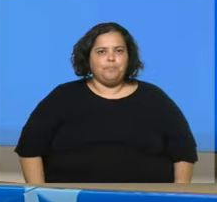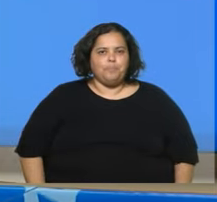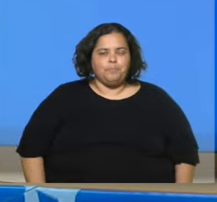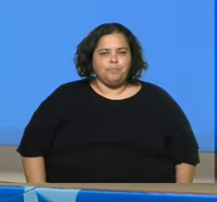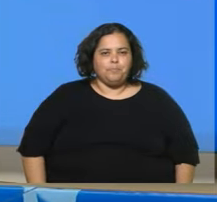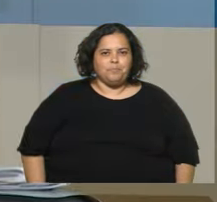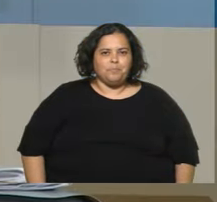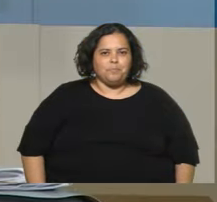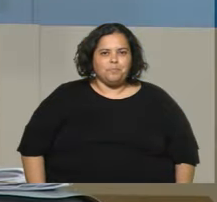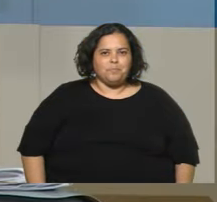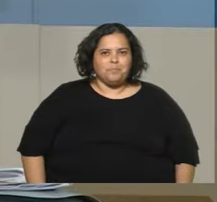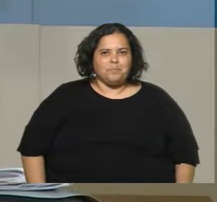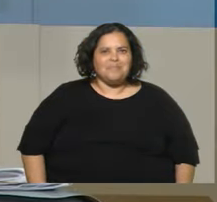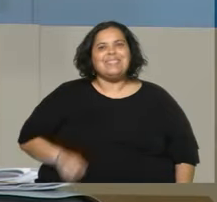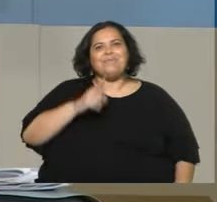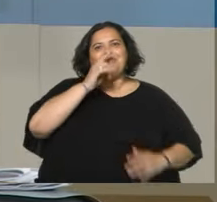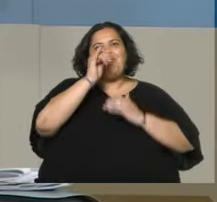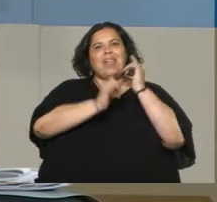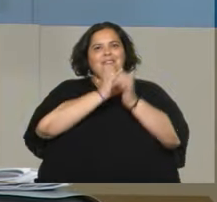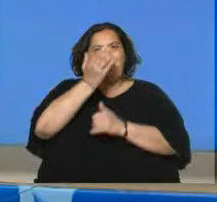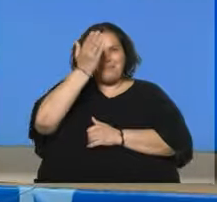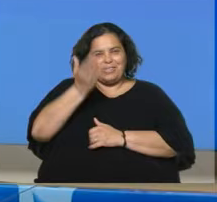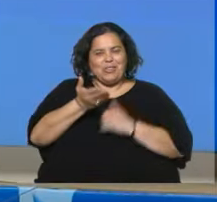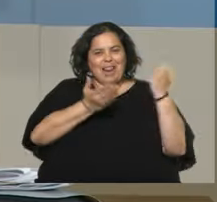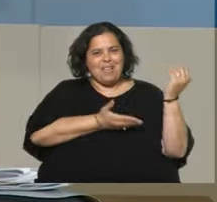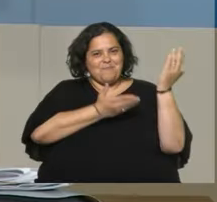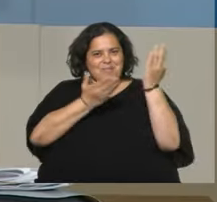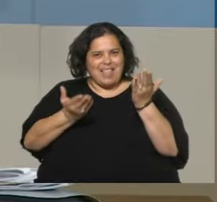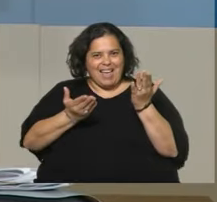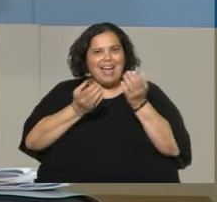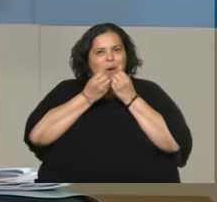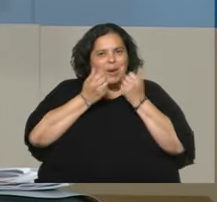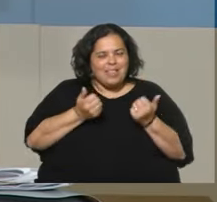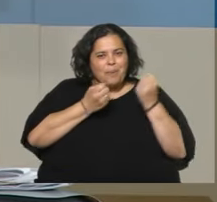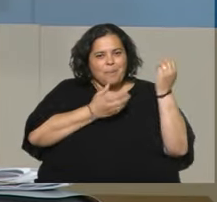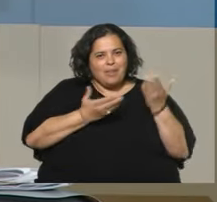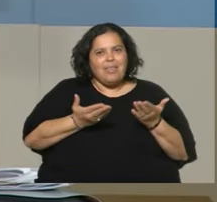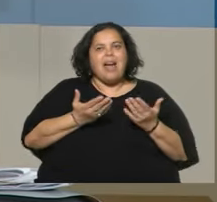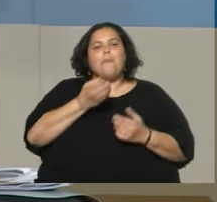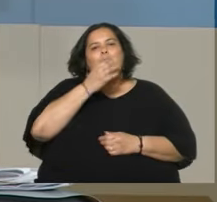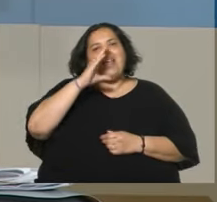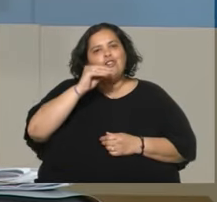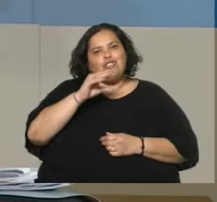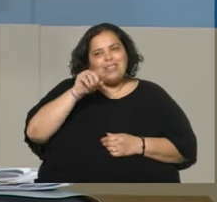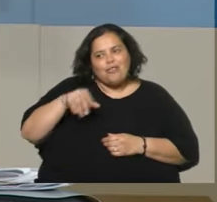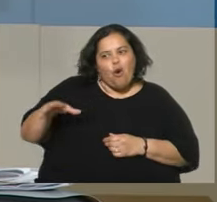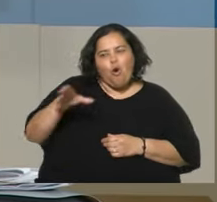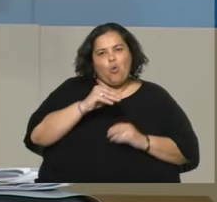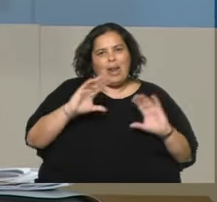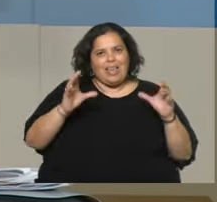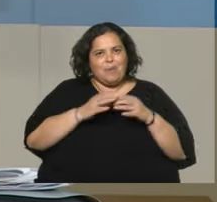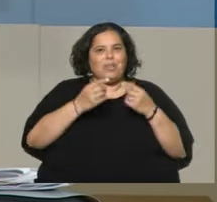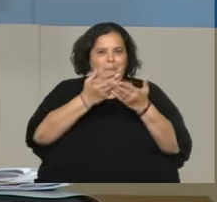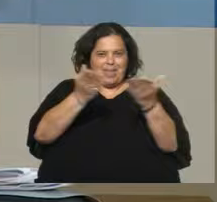Ahí estaba toda la información sobre nuestra invitada. ¿Cómo anda? Bienvenida. Bueno, buenas noches a ti, Leonardo, a todo este equipo y a la